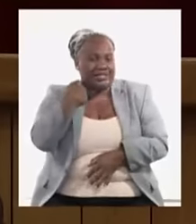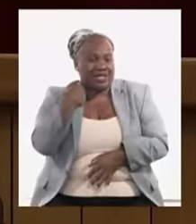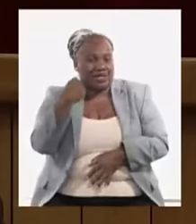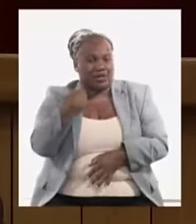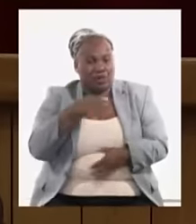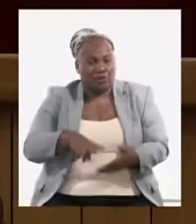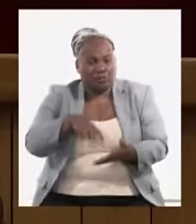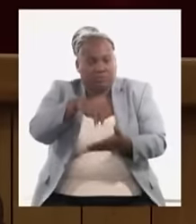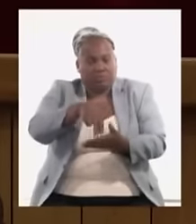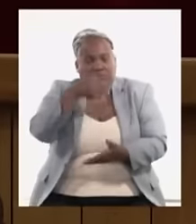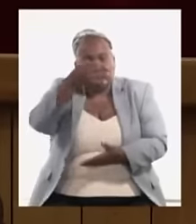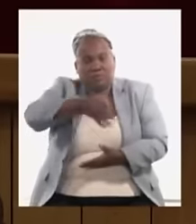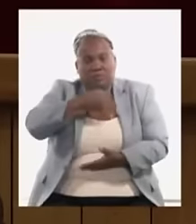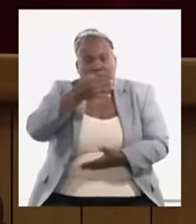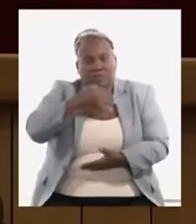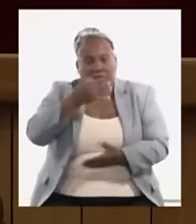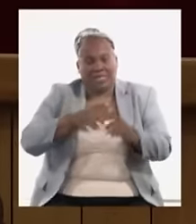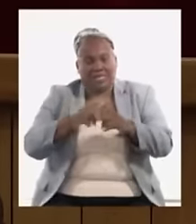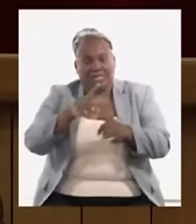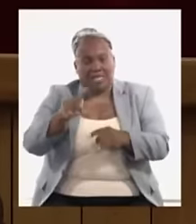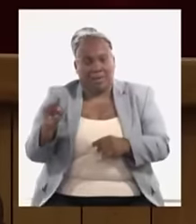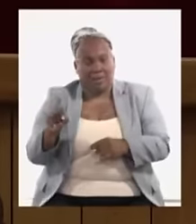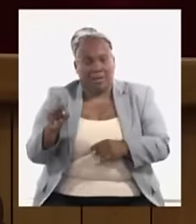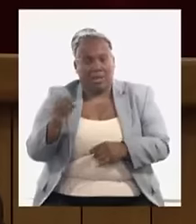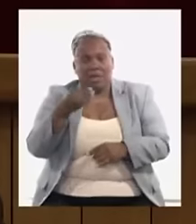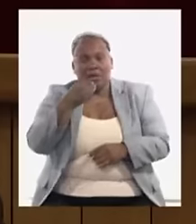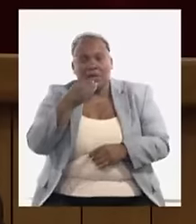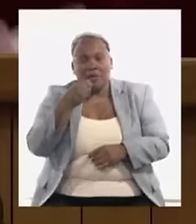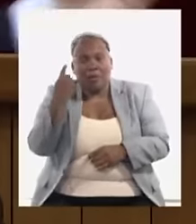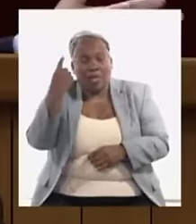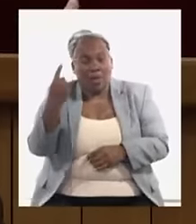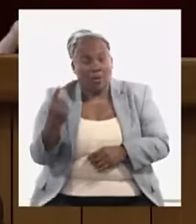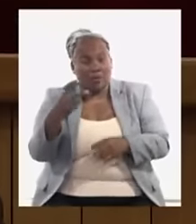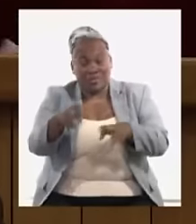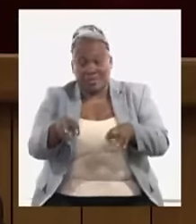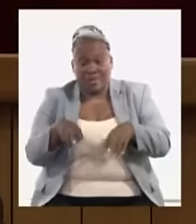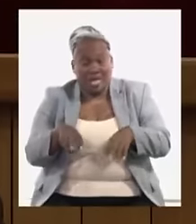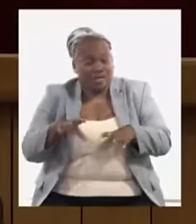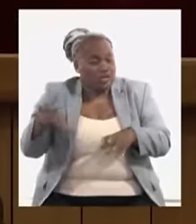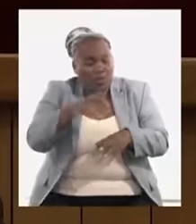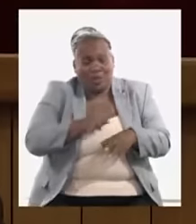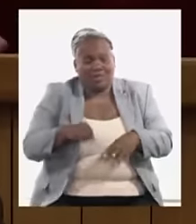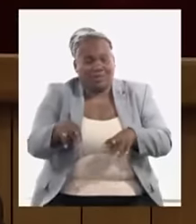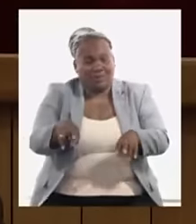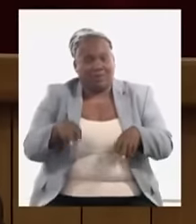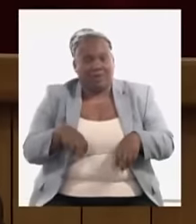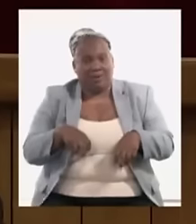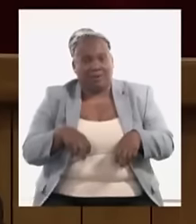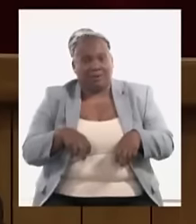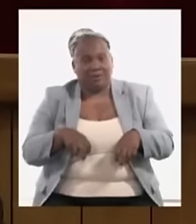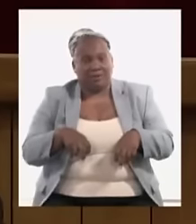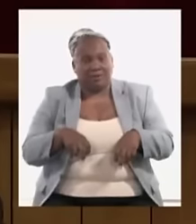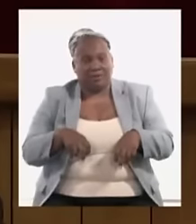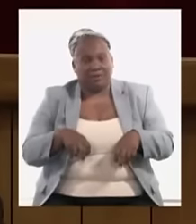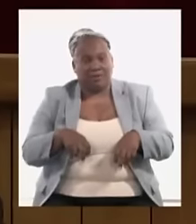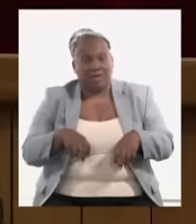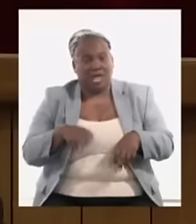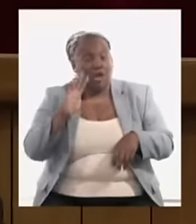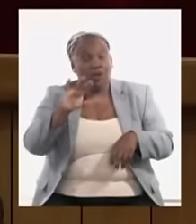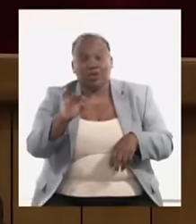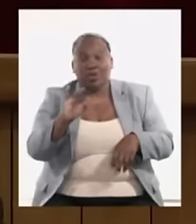intervenciones asociadas a este tema no puede haber una sola asamblea y cuando yo la asamblea no me estoy refiriendo al funcionamiento de la